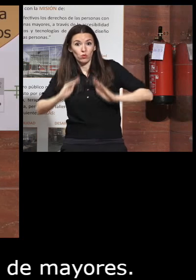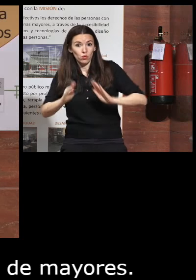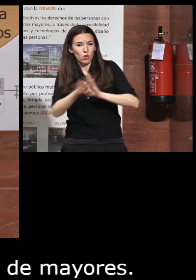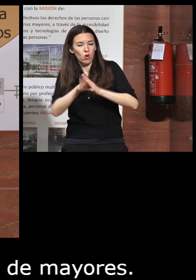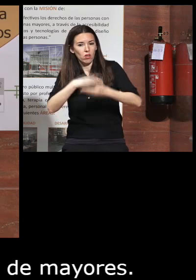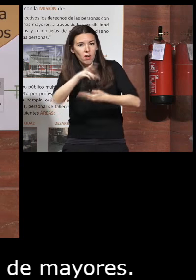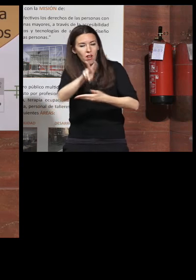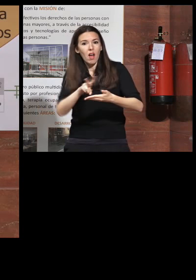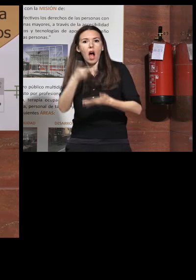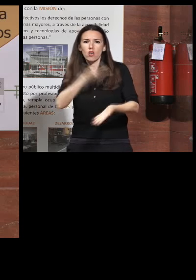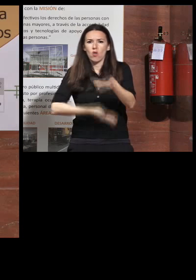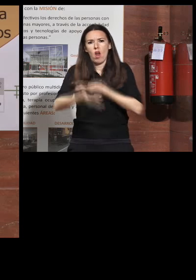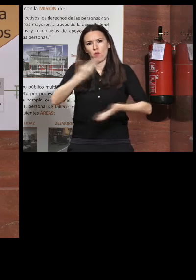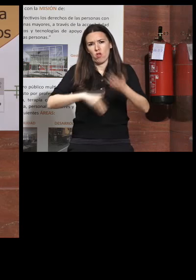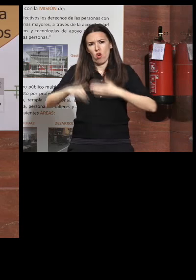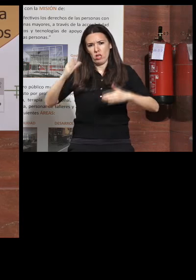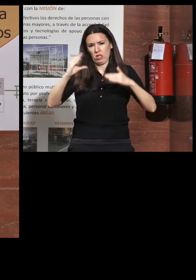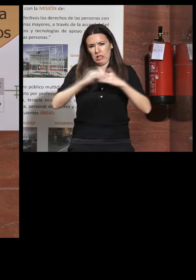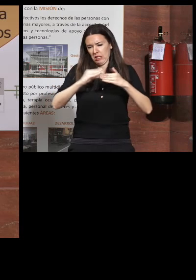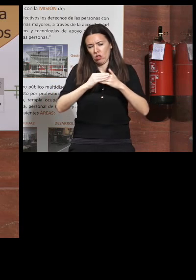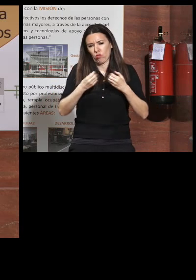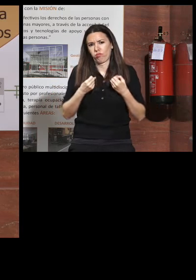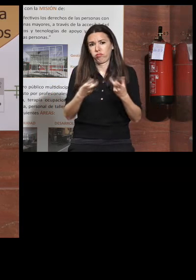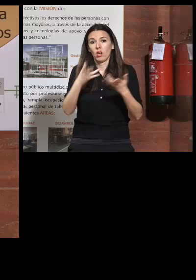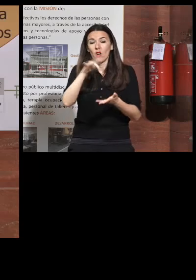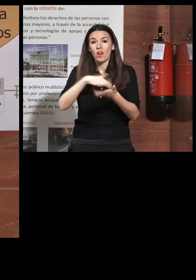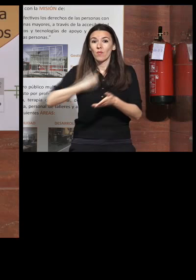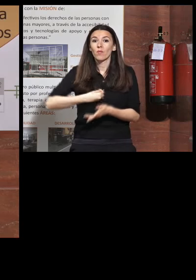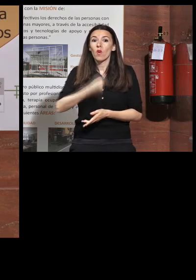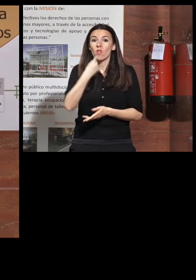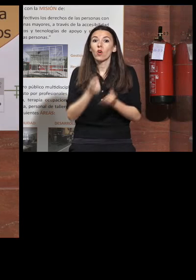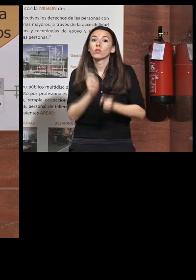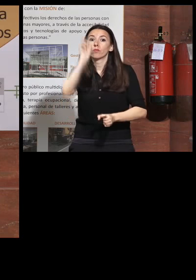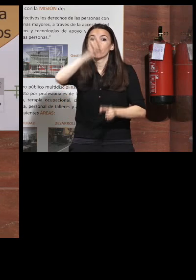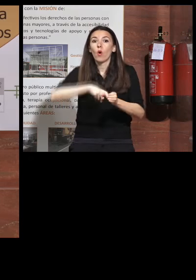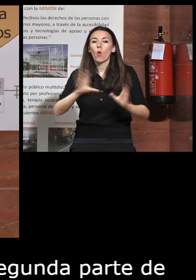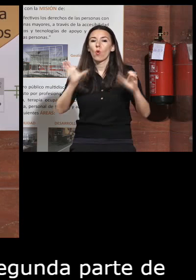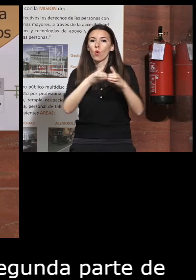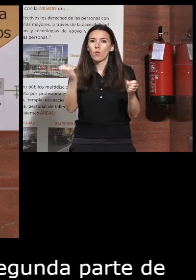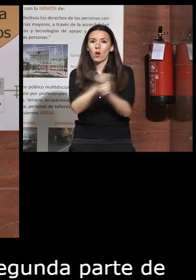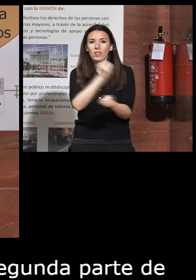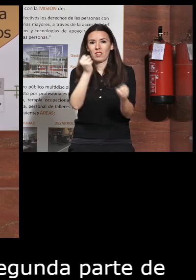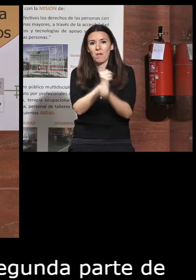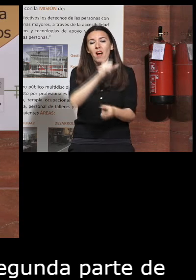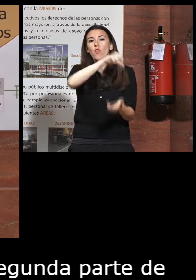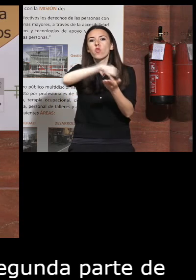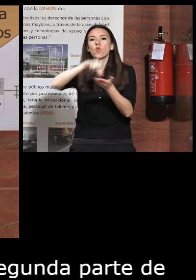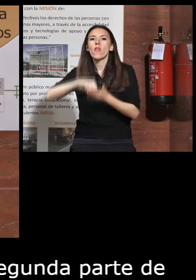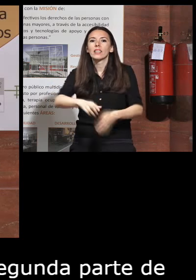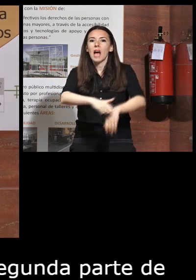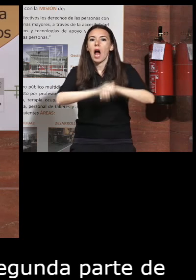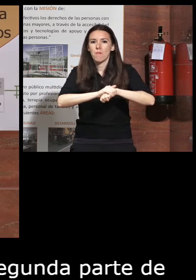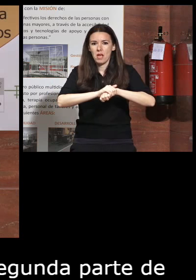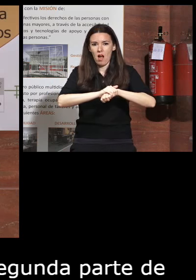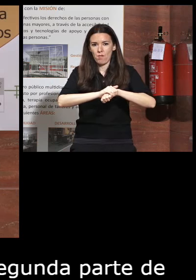muchas colaboraciones con el esta que digo de ser miembro del grupo de trabajo de ciudades amigables pues para